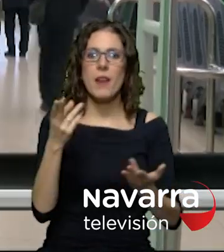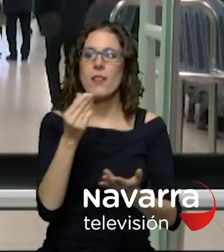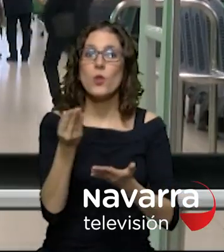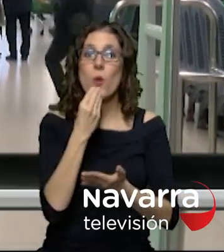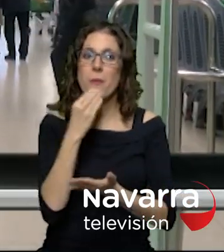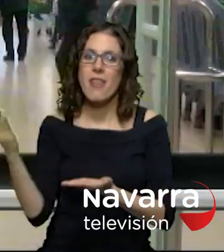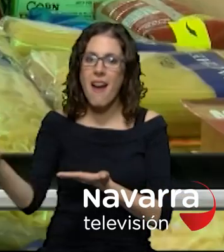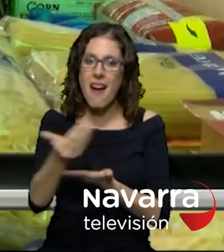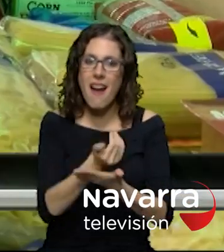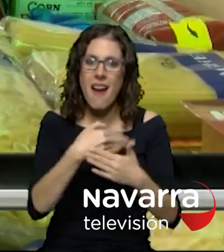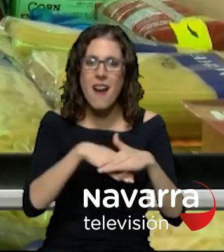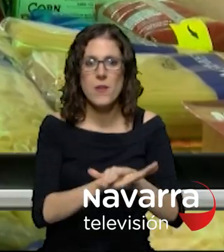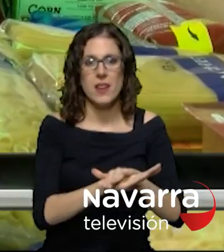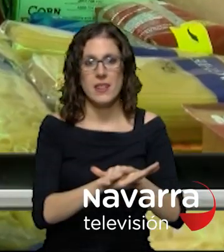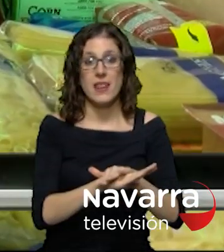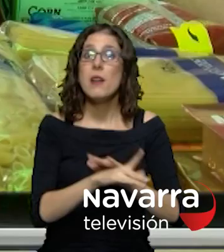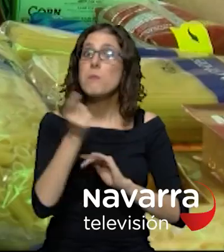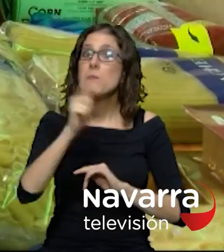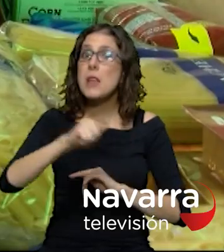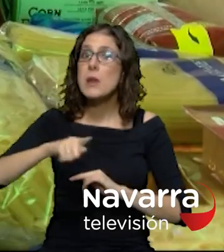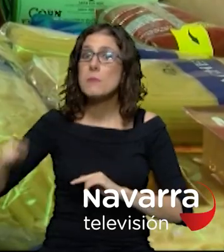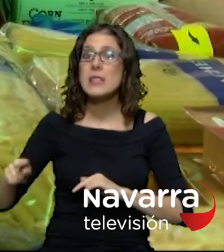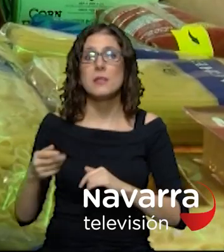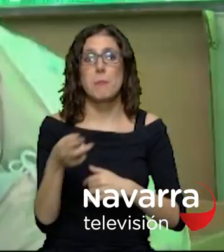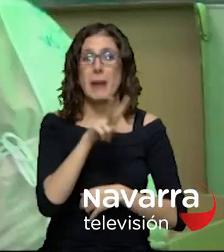de alimentos atiende cada mes a 23 mil personas